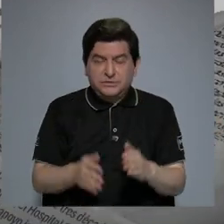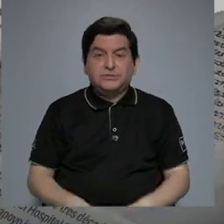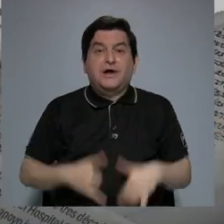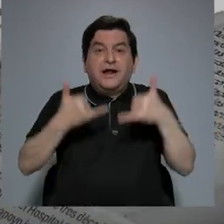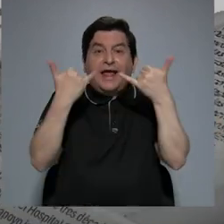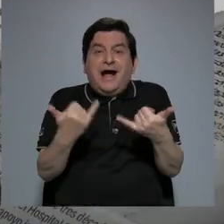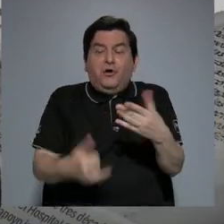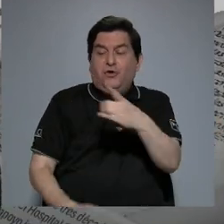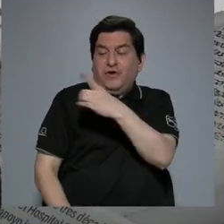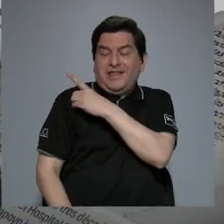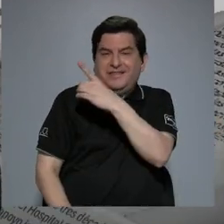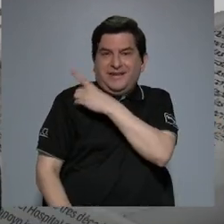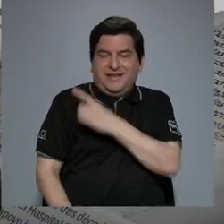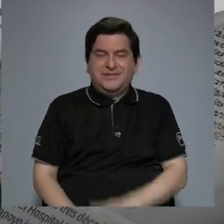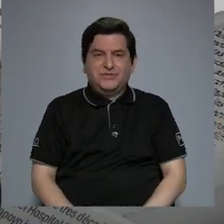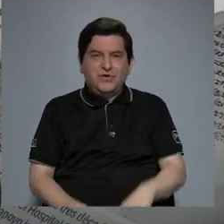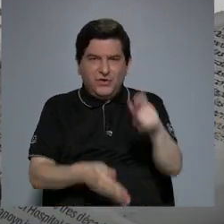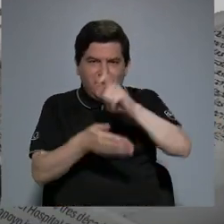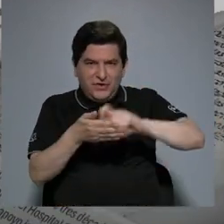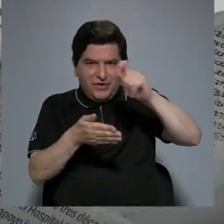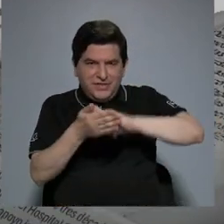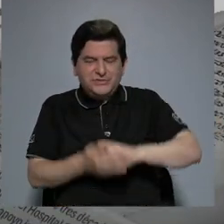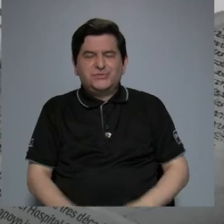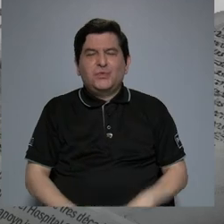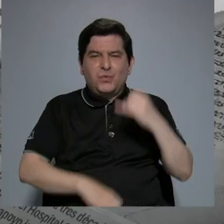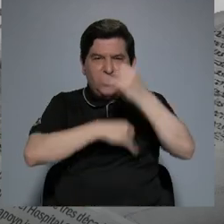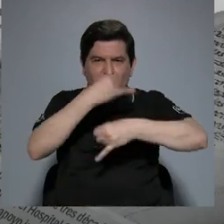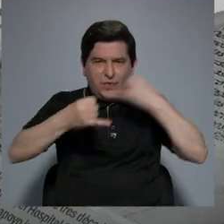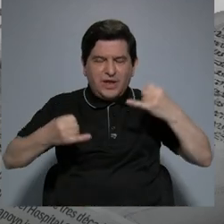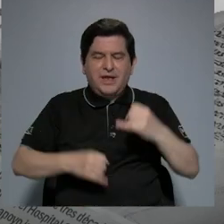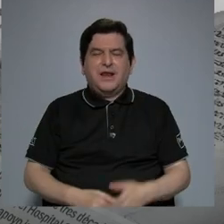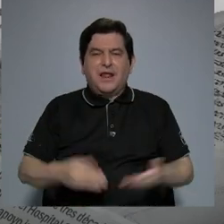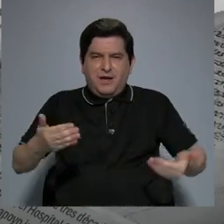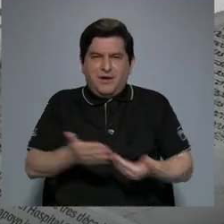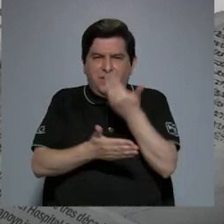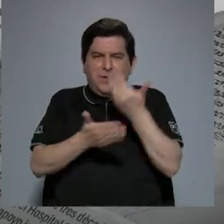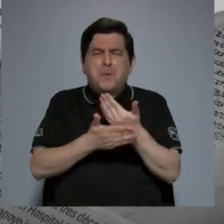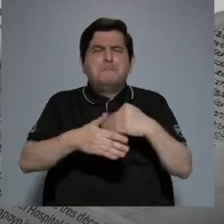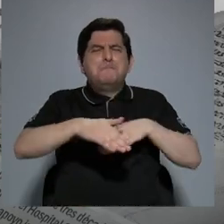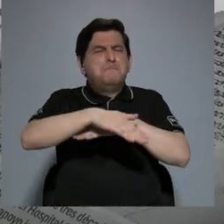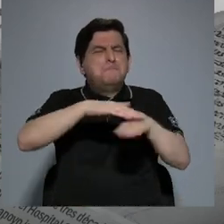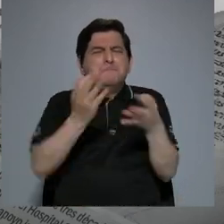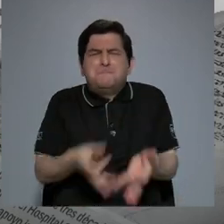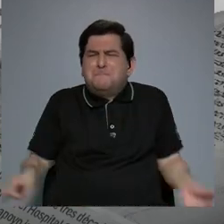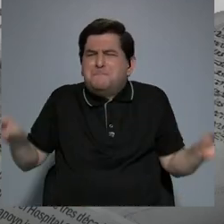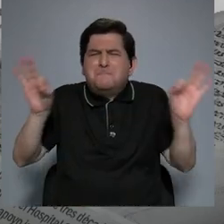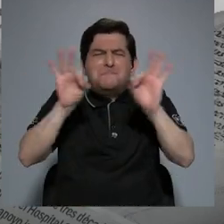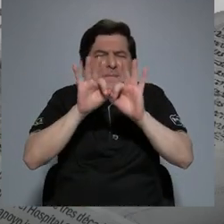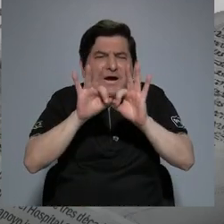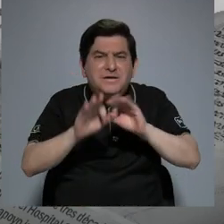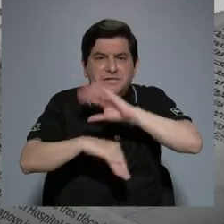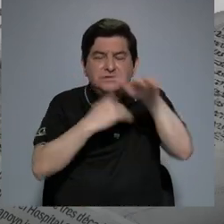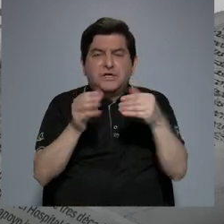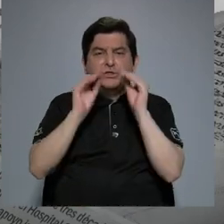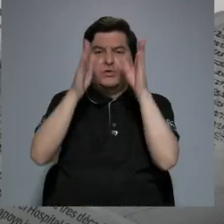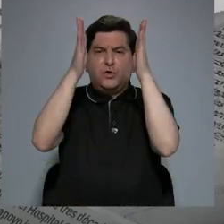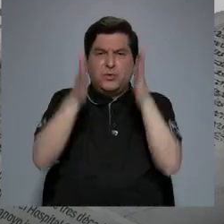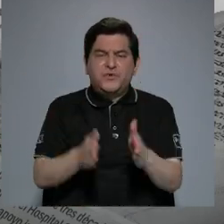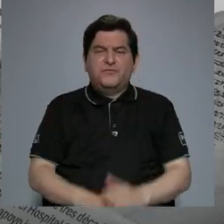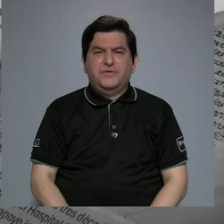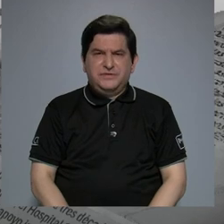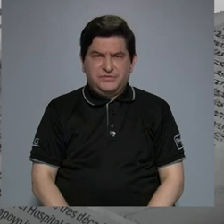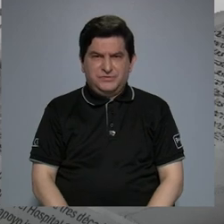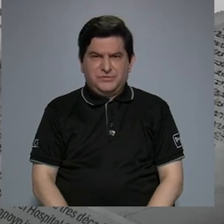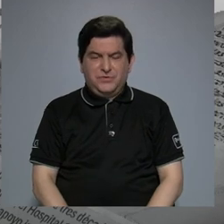ahora como director de la Escuela de Lenguas Modernas. ¿Qué es lo básico, lo importante que debe tener todo profesor,